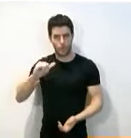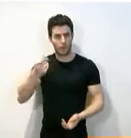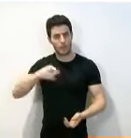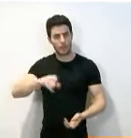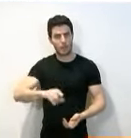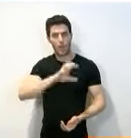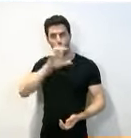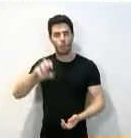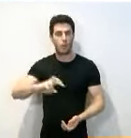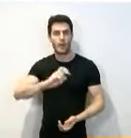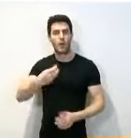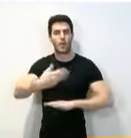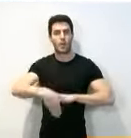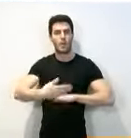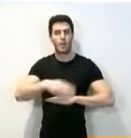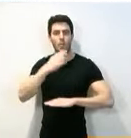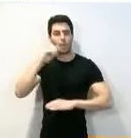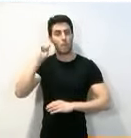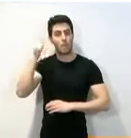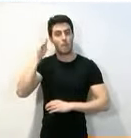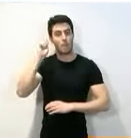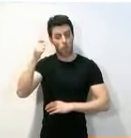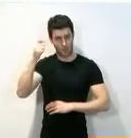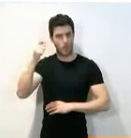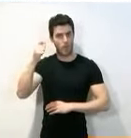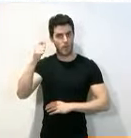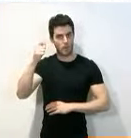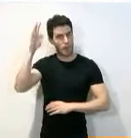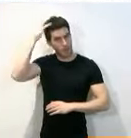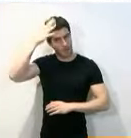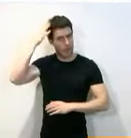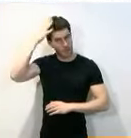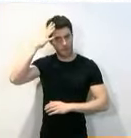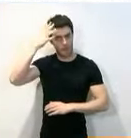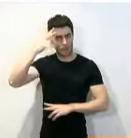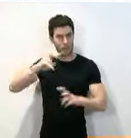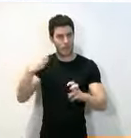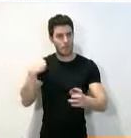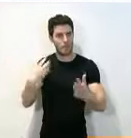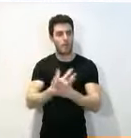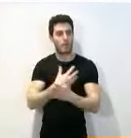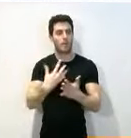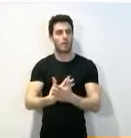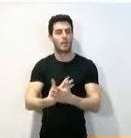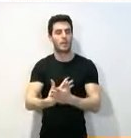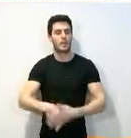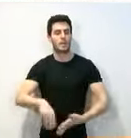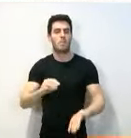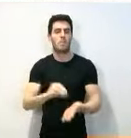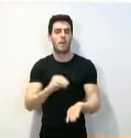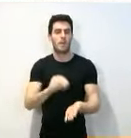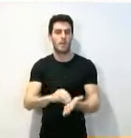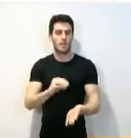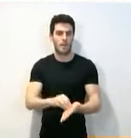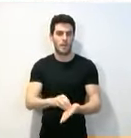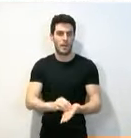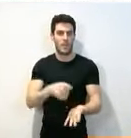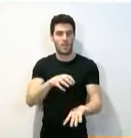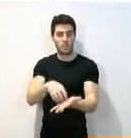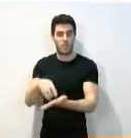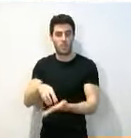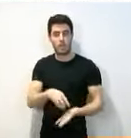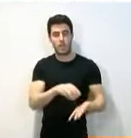de Pamplona, Navarra, todo eso que no se explica. Lamentablemente, en muchas ocasiones, en muchos de los centros,